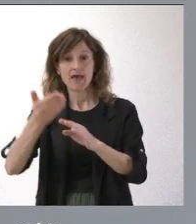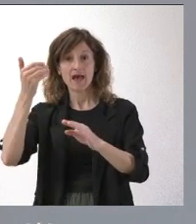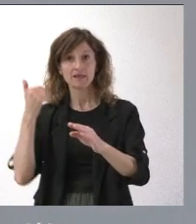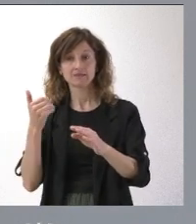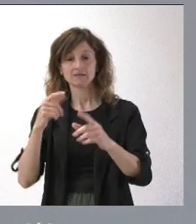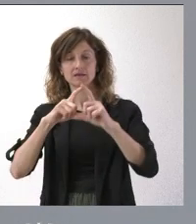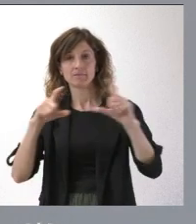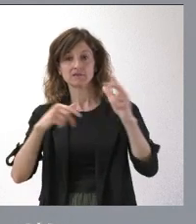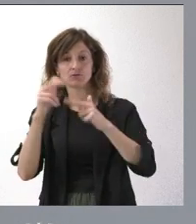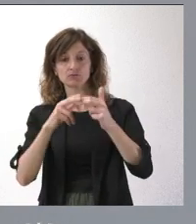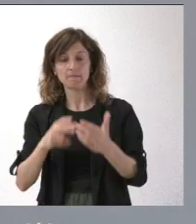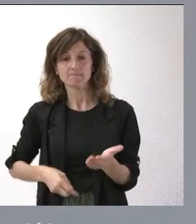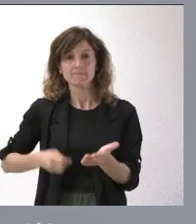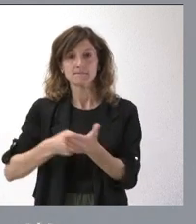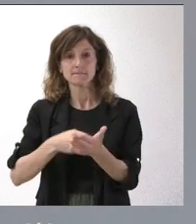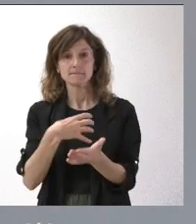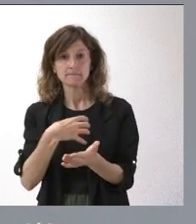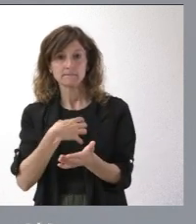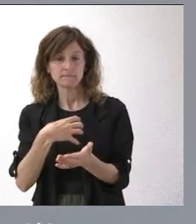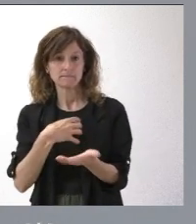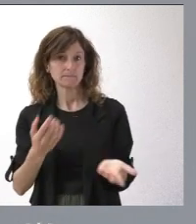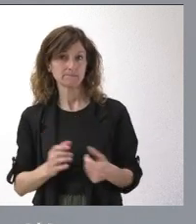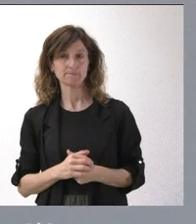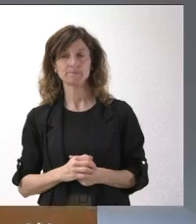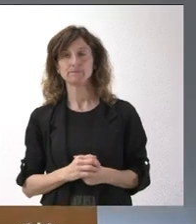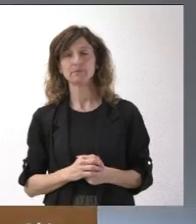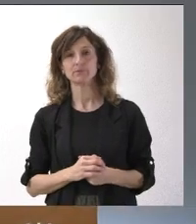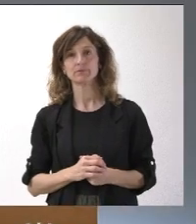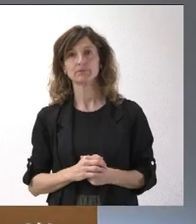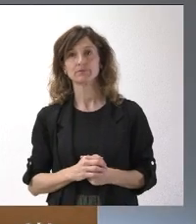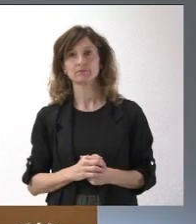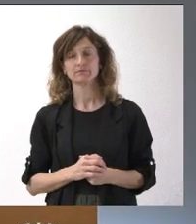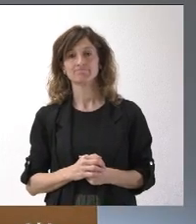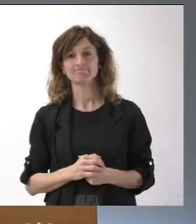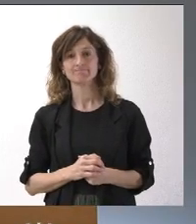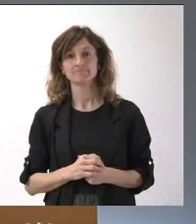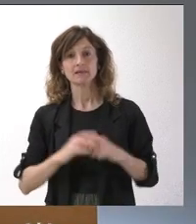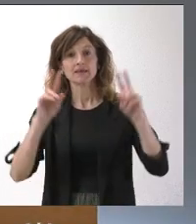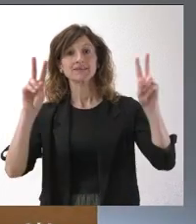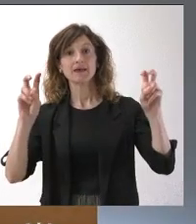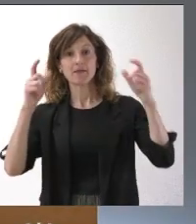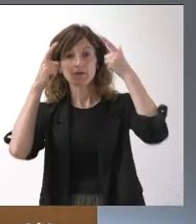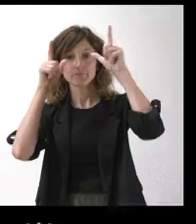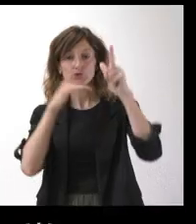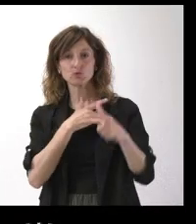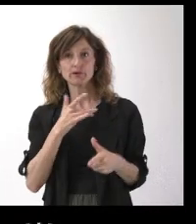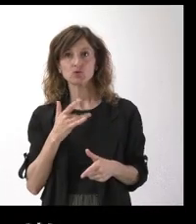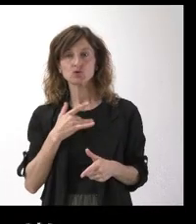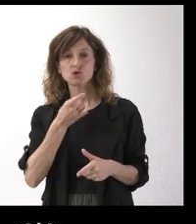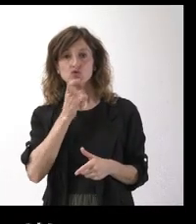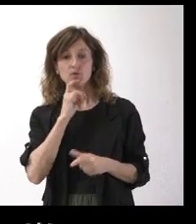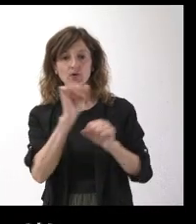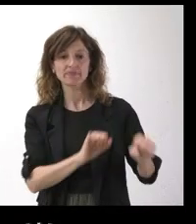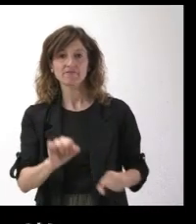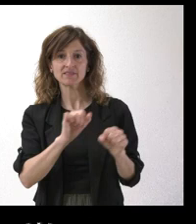muchas empresas constructoras no pueden hacer frente a los mismos. Sí, volviendo al tema de la tuberculosis, no sé cómo se compatibiliza defender